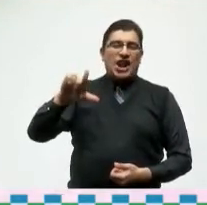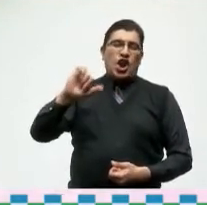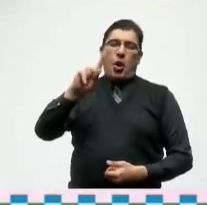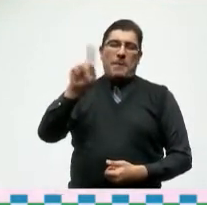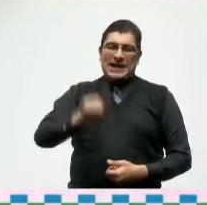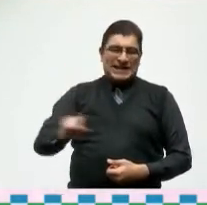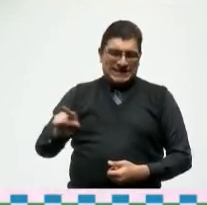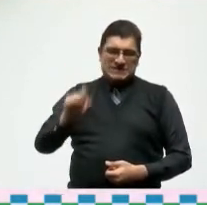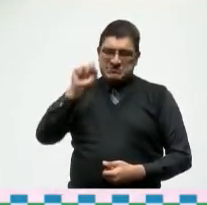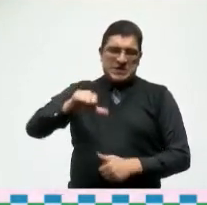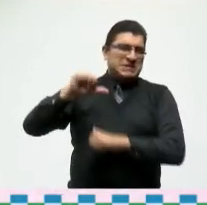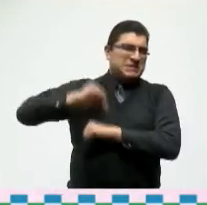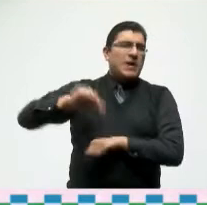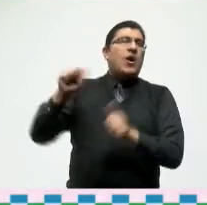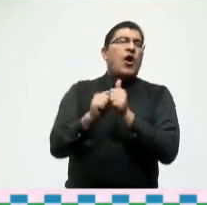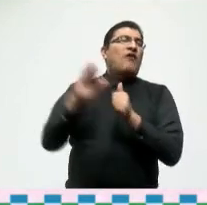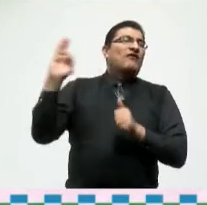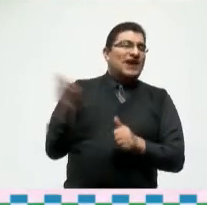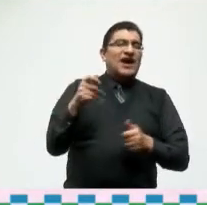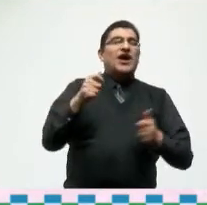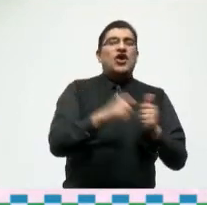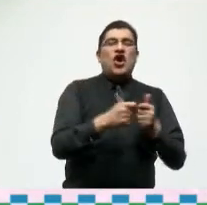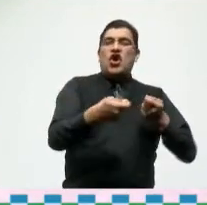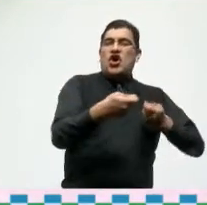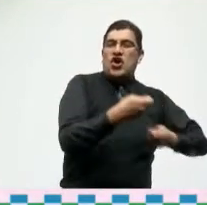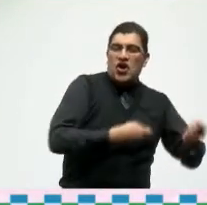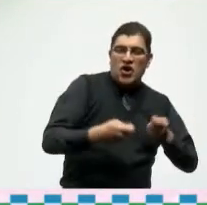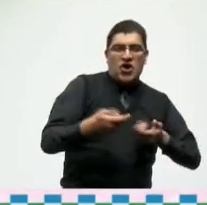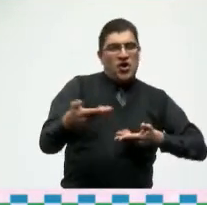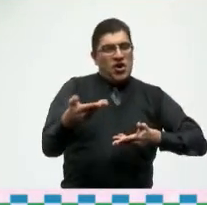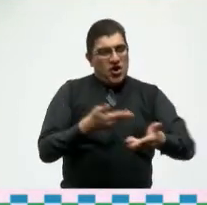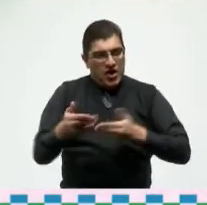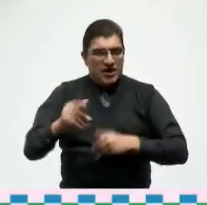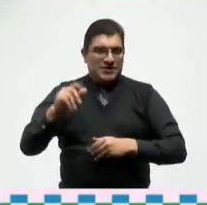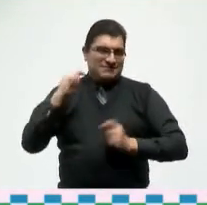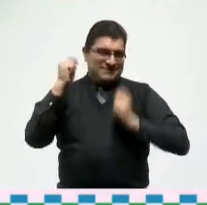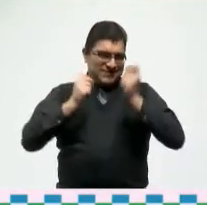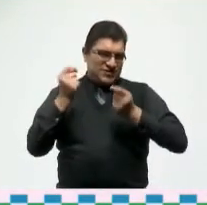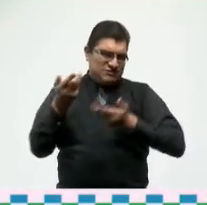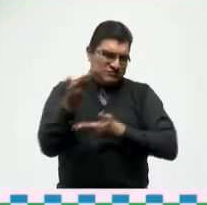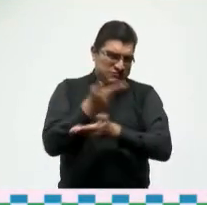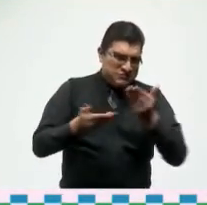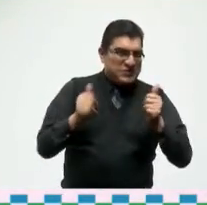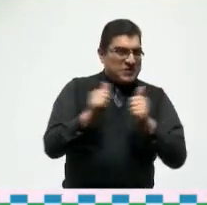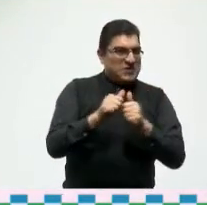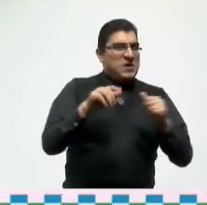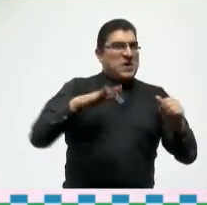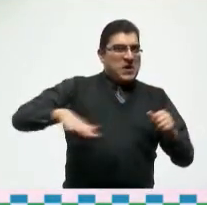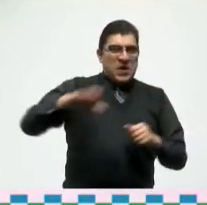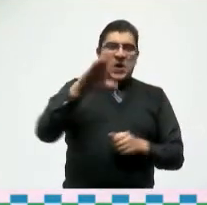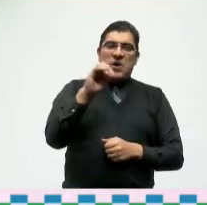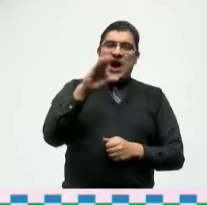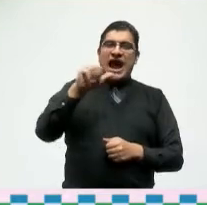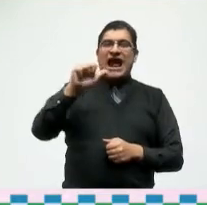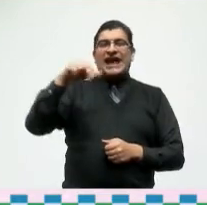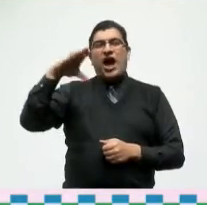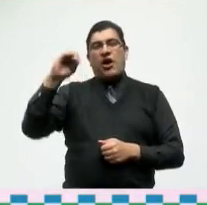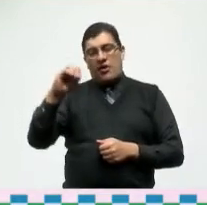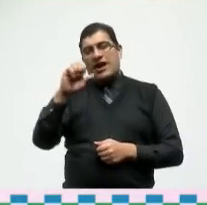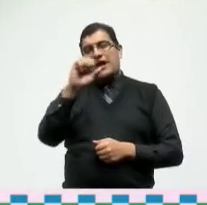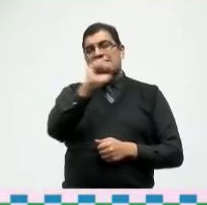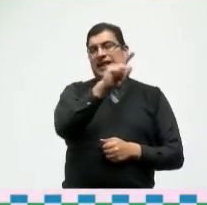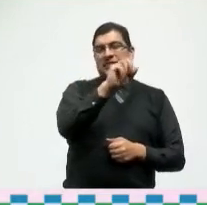presidente de la confederación de cámaras nacionales de comercio servicios y turismo con Canaco Servicú